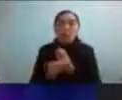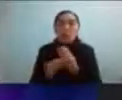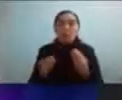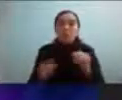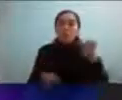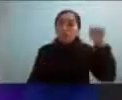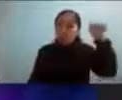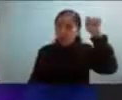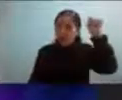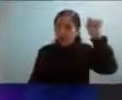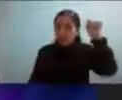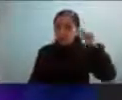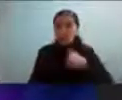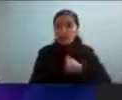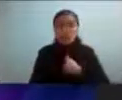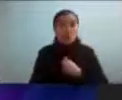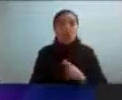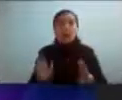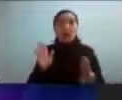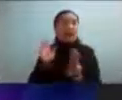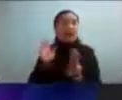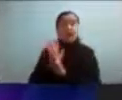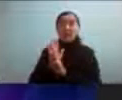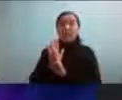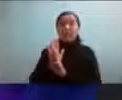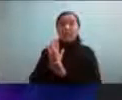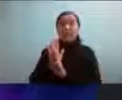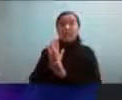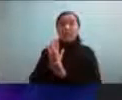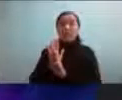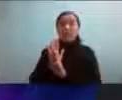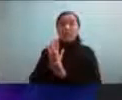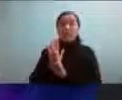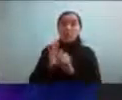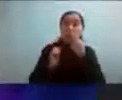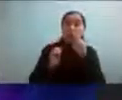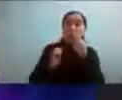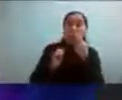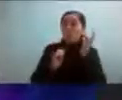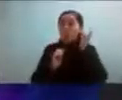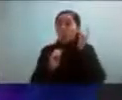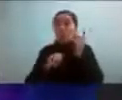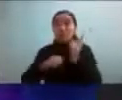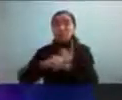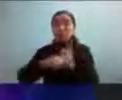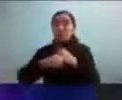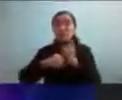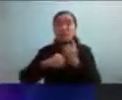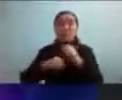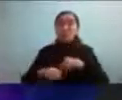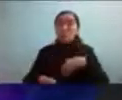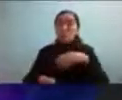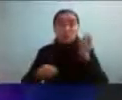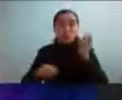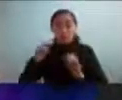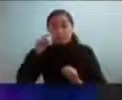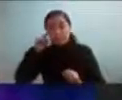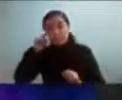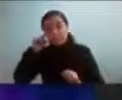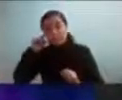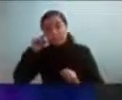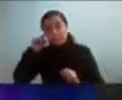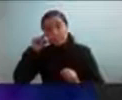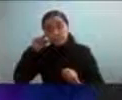autista nos identifican con un género binario o sea y esto es muchísimo más común en las personas en el espectro